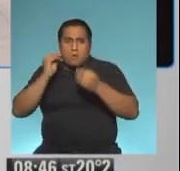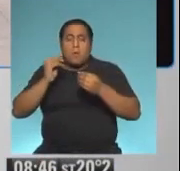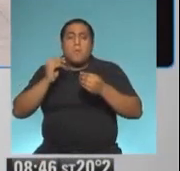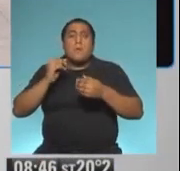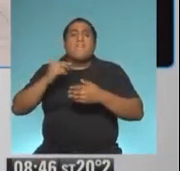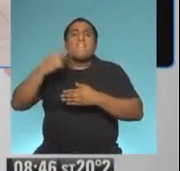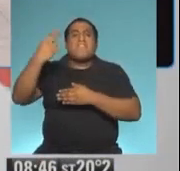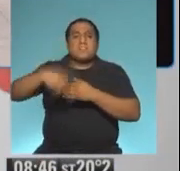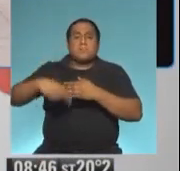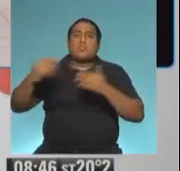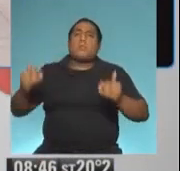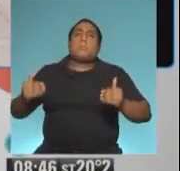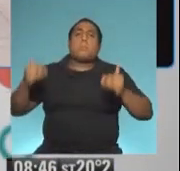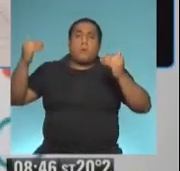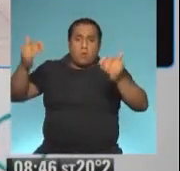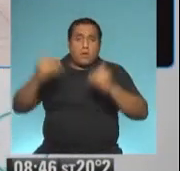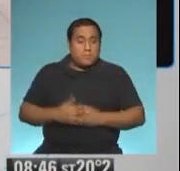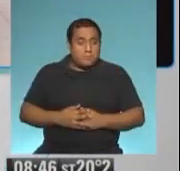prorrogó, Fernando.